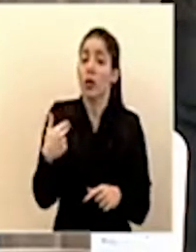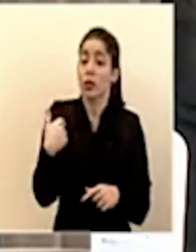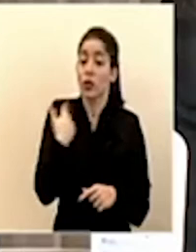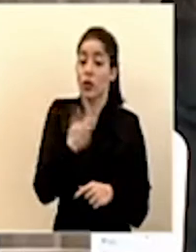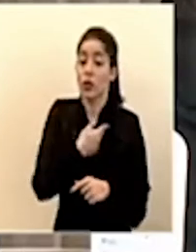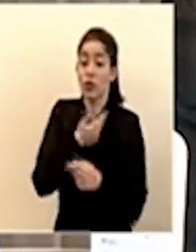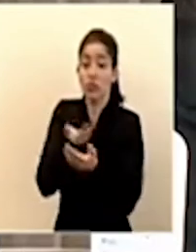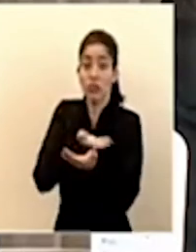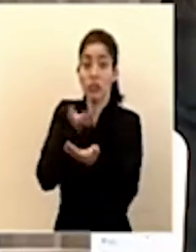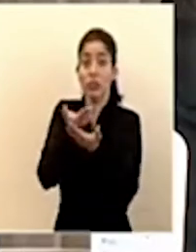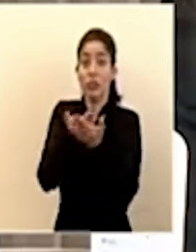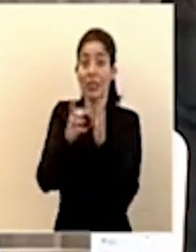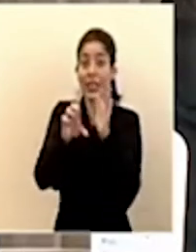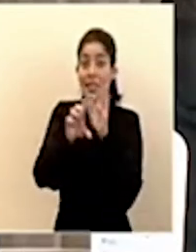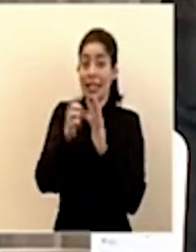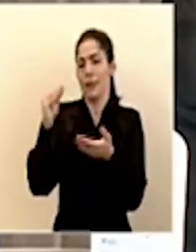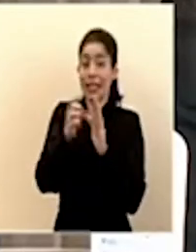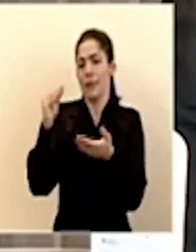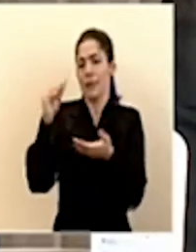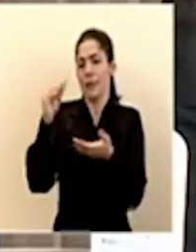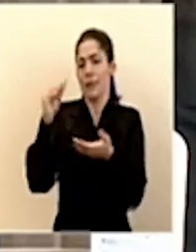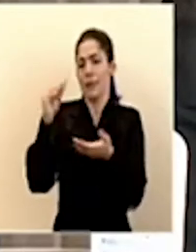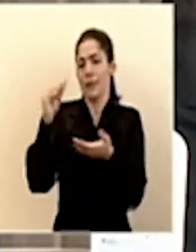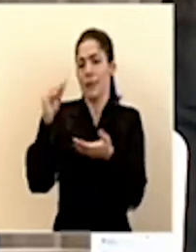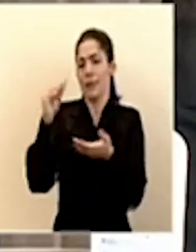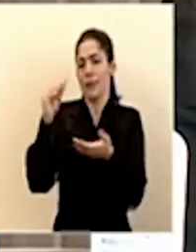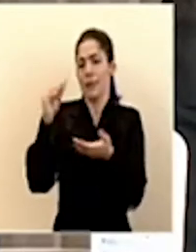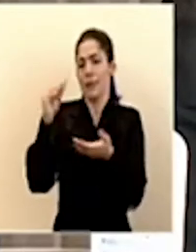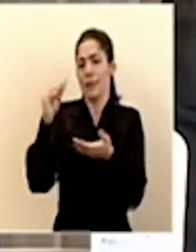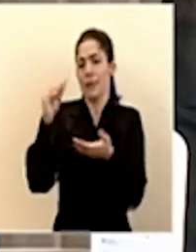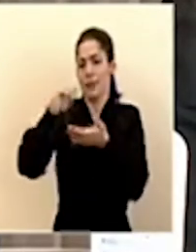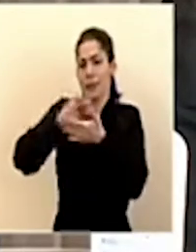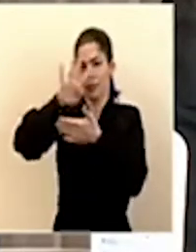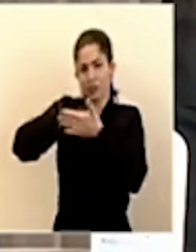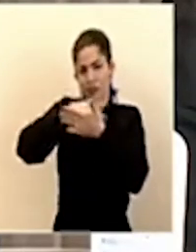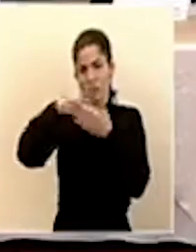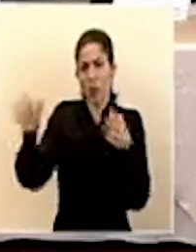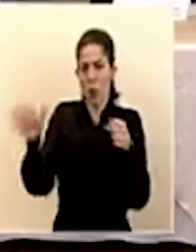la ley, si es necesario, ahí presentaremos la escala completa.